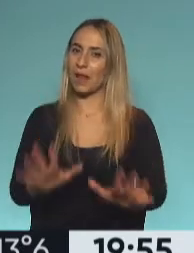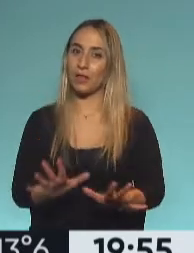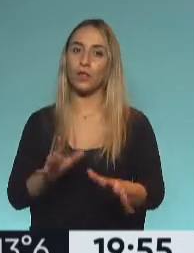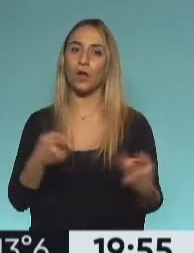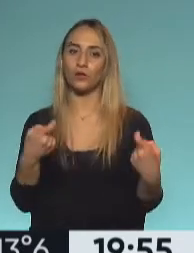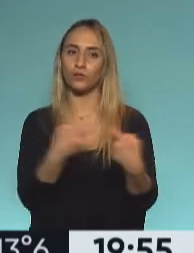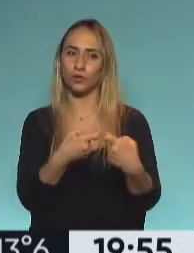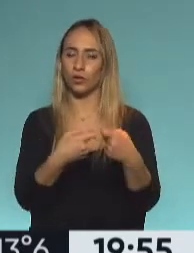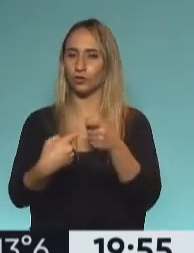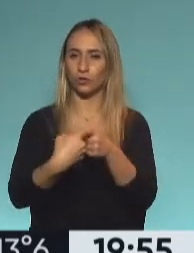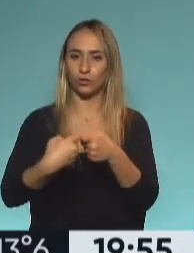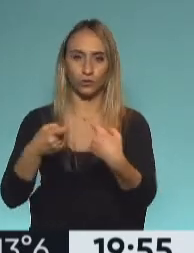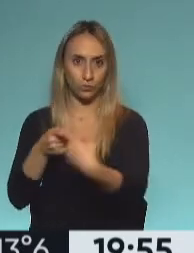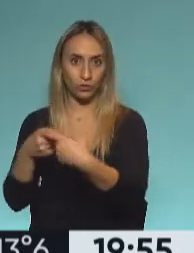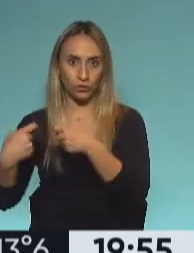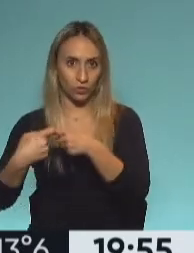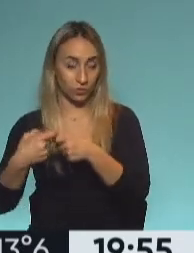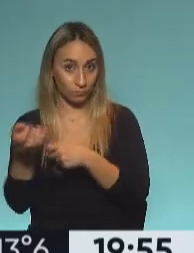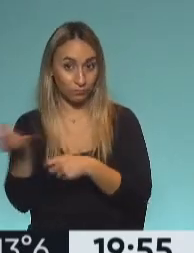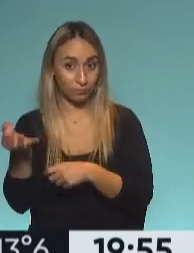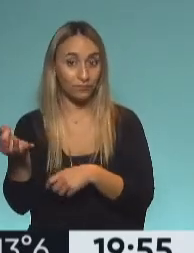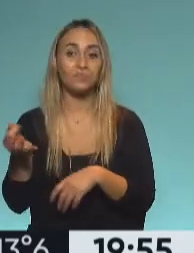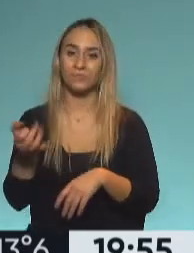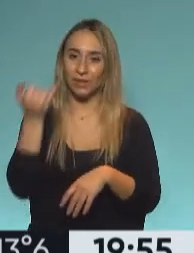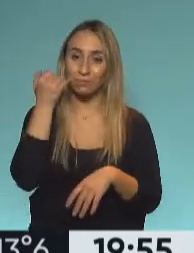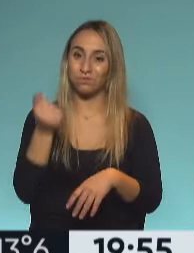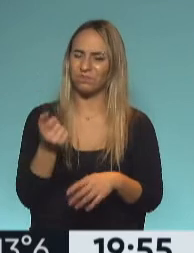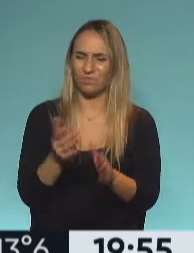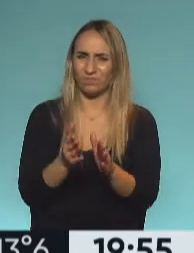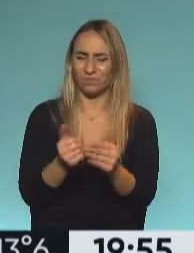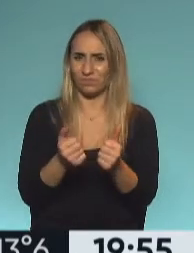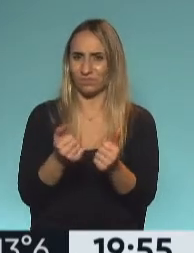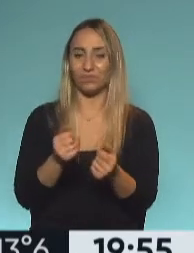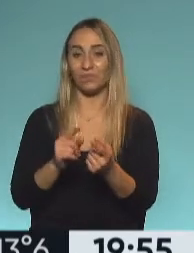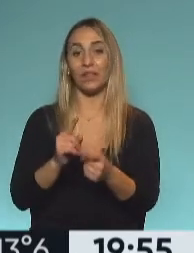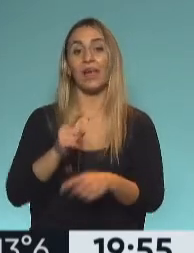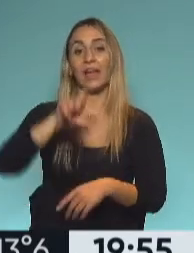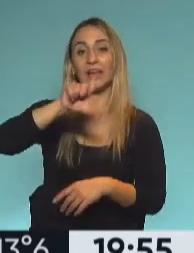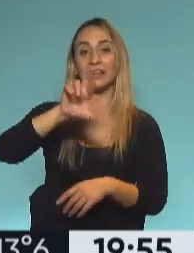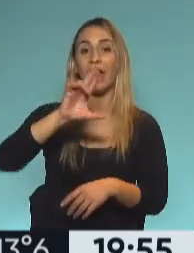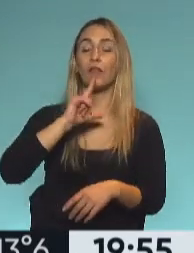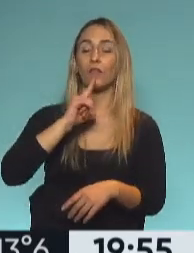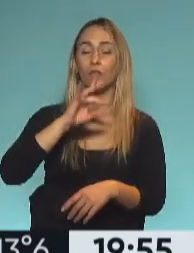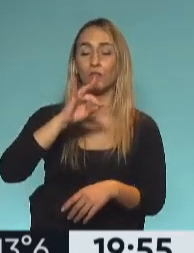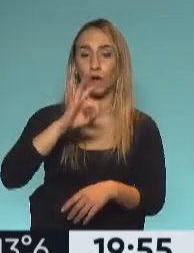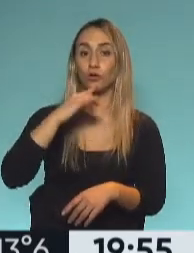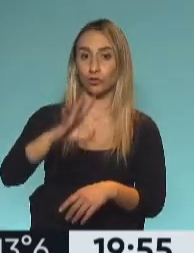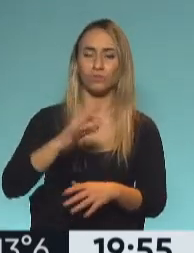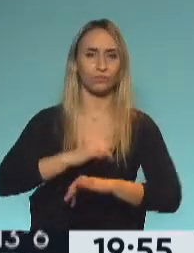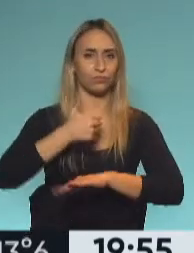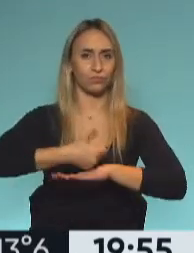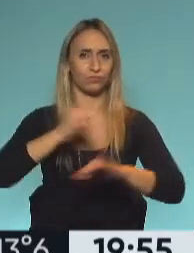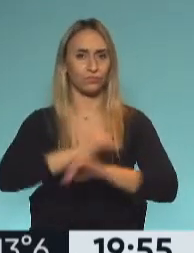percibe? Bueno, eso lo salió a aclarar rápidamente Fernando Enrique Cardoso, porque había mucha especulación de que